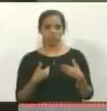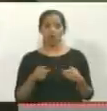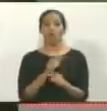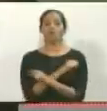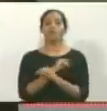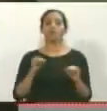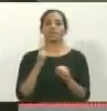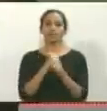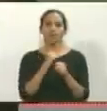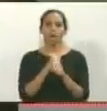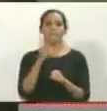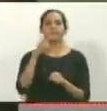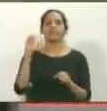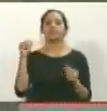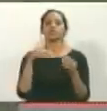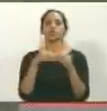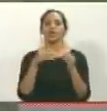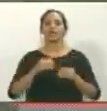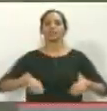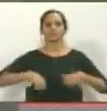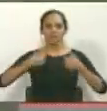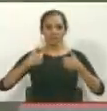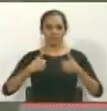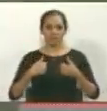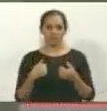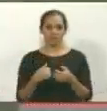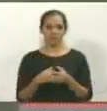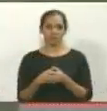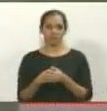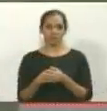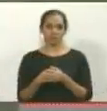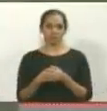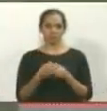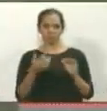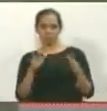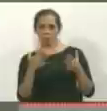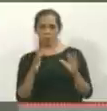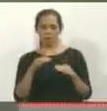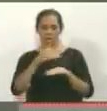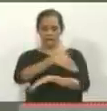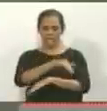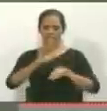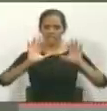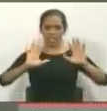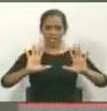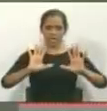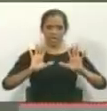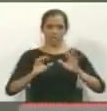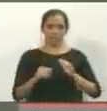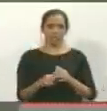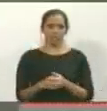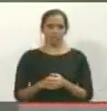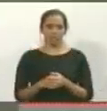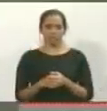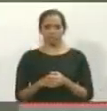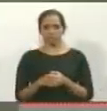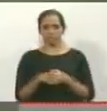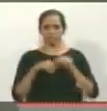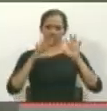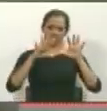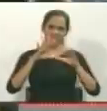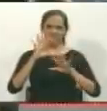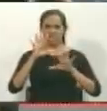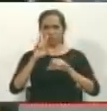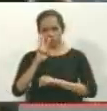trabajo, me iba a 200 dólares más. Aproximadamente como en la calle 10, entre calle 10 y 12,